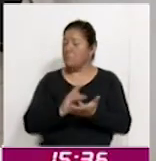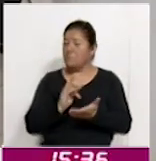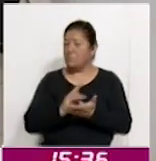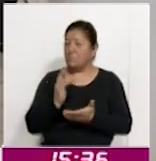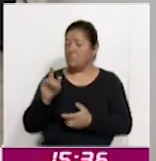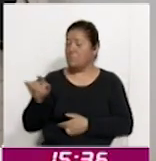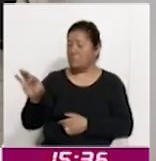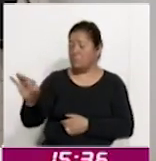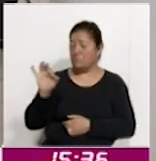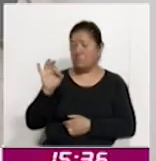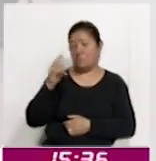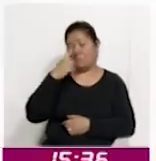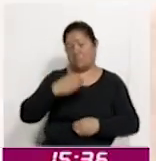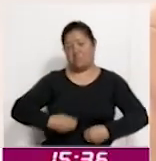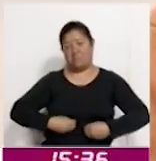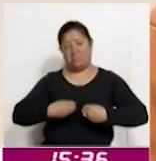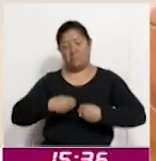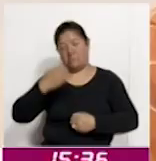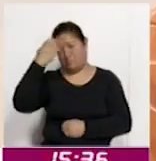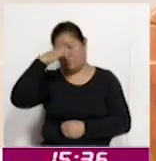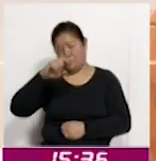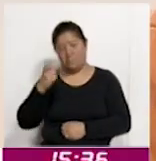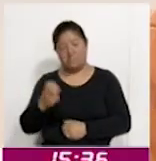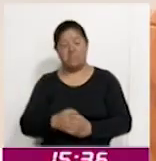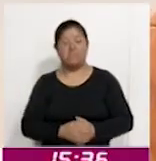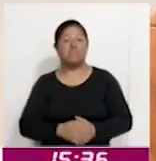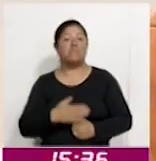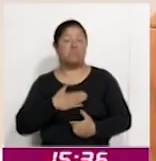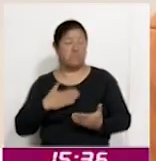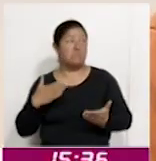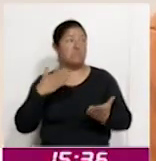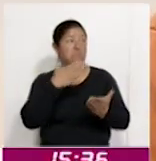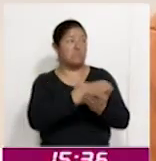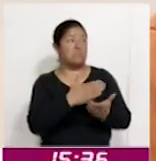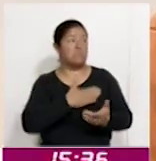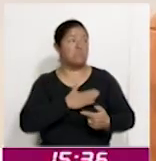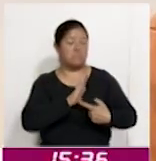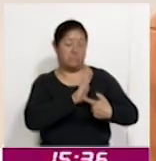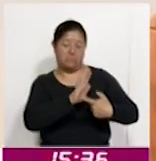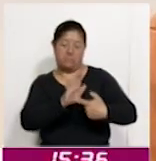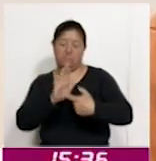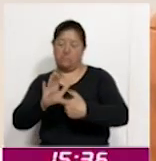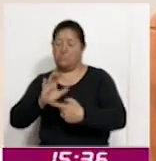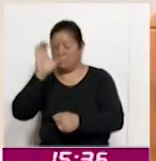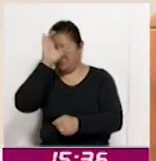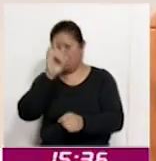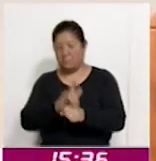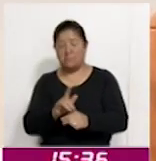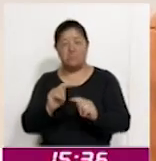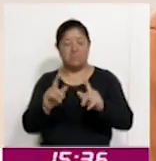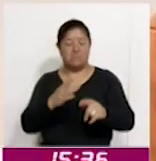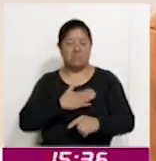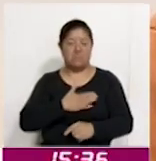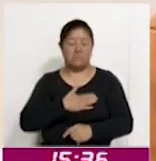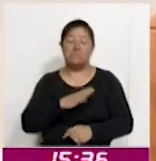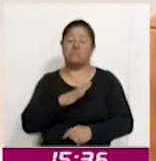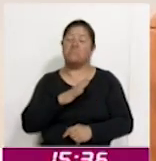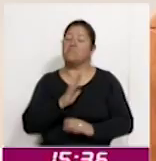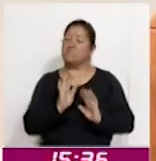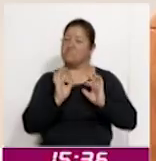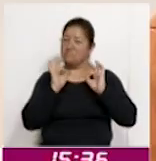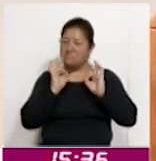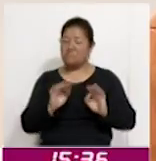seleccionada para vivir esta experiencia. Fuimos a hacer lo propio para demostrar un poco de nuestra cultura clascalteca, dejamos muy en alto